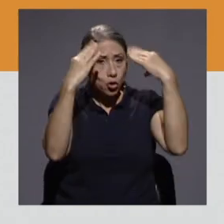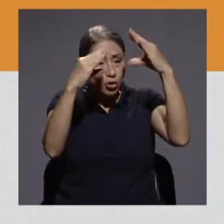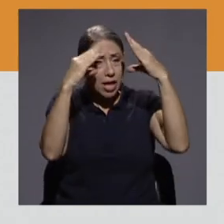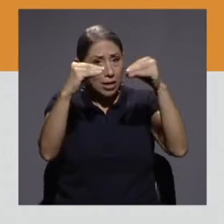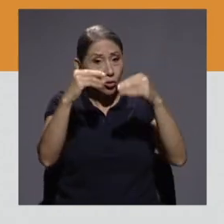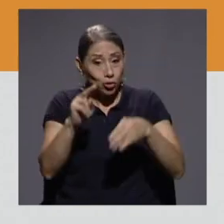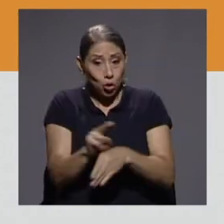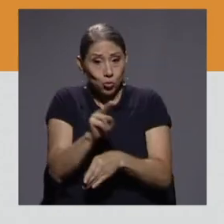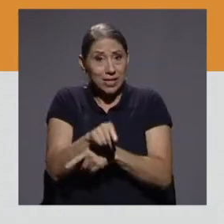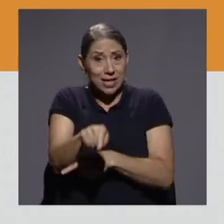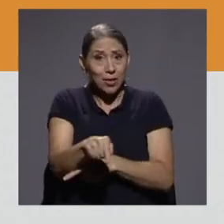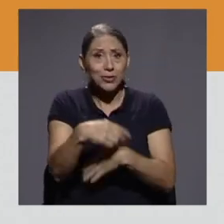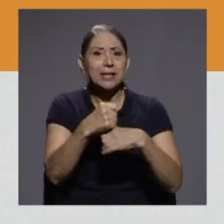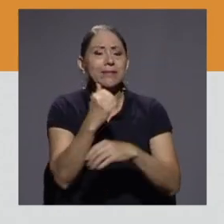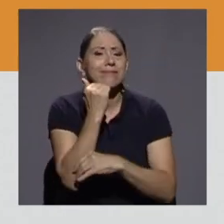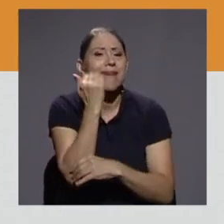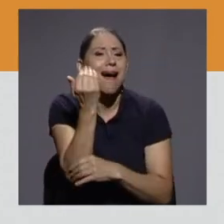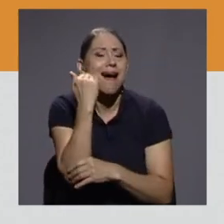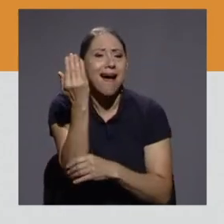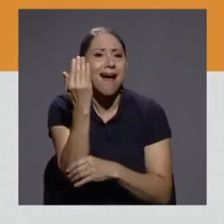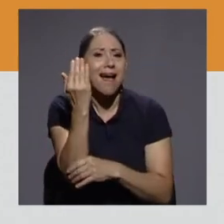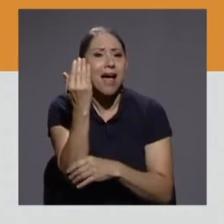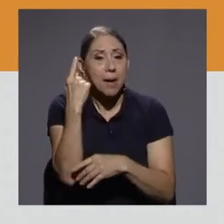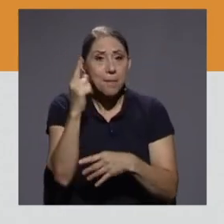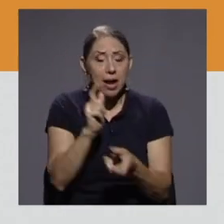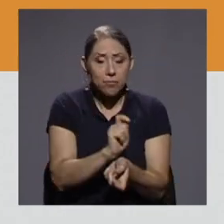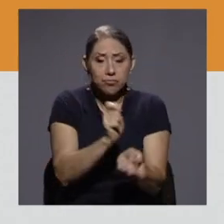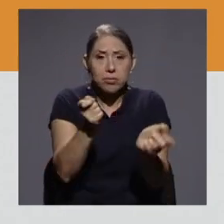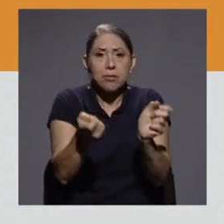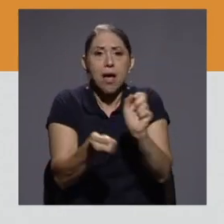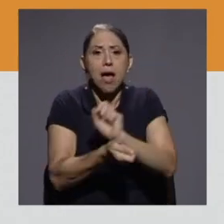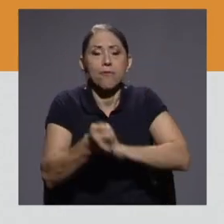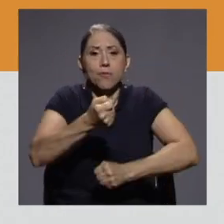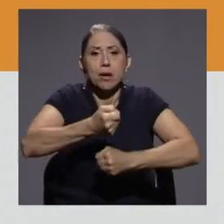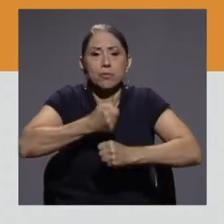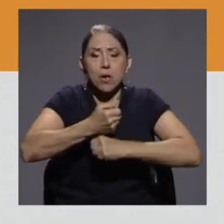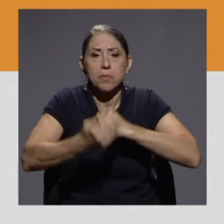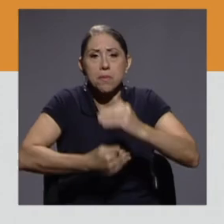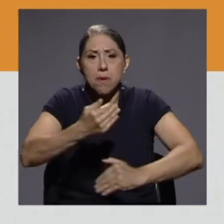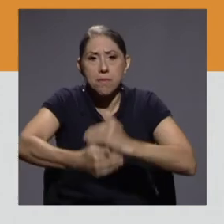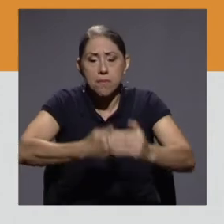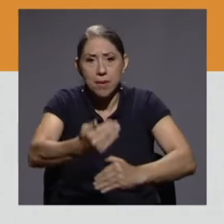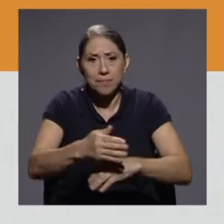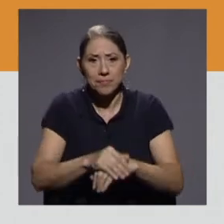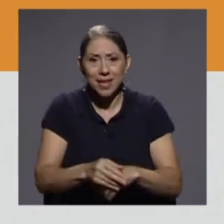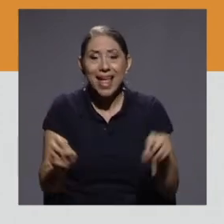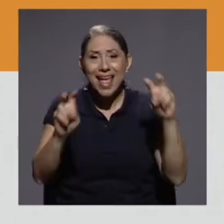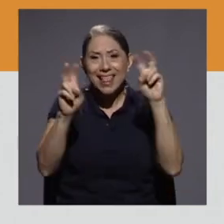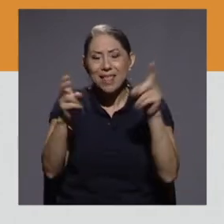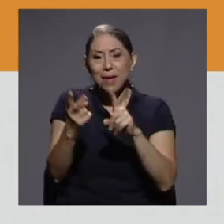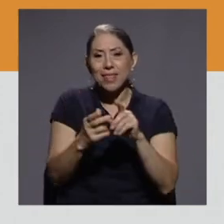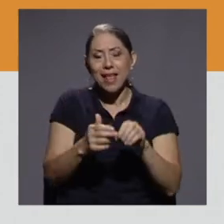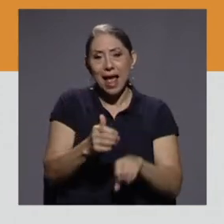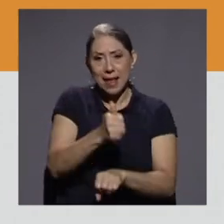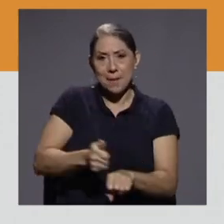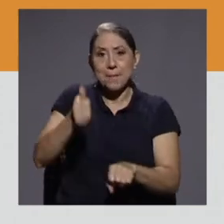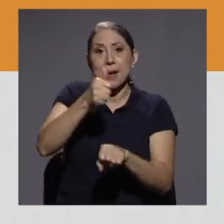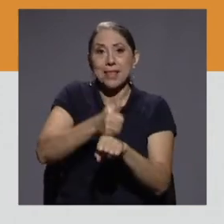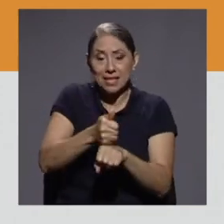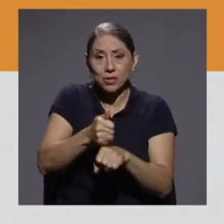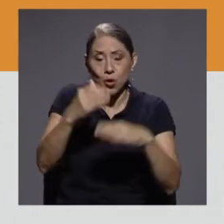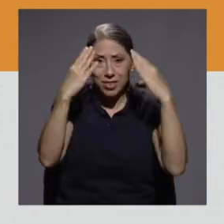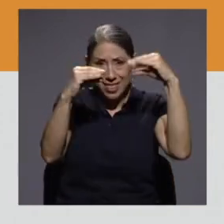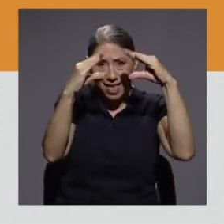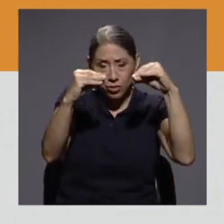utilizarlos, de transformar la gestión en la cual estamos implementando. Básicamente, el tema de la implementación de datos lo que viene es a